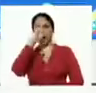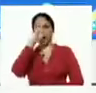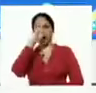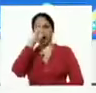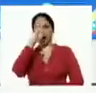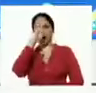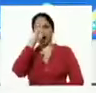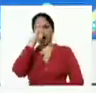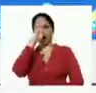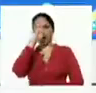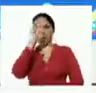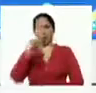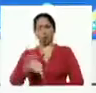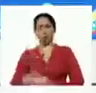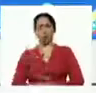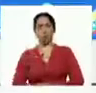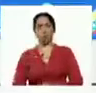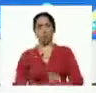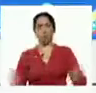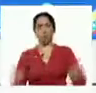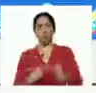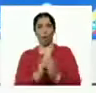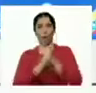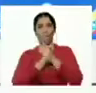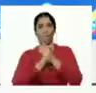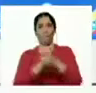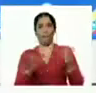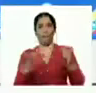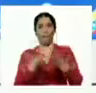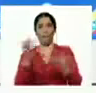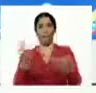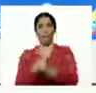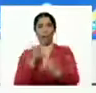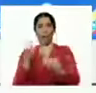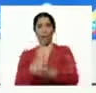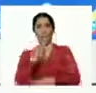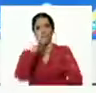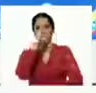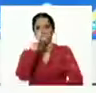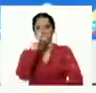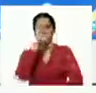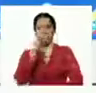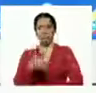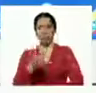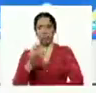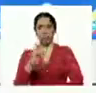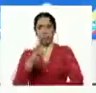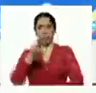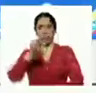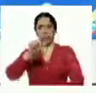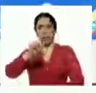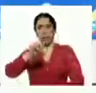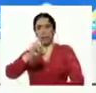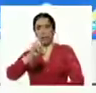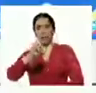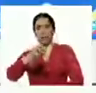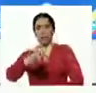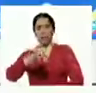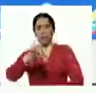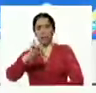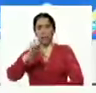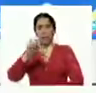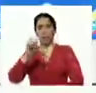están con compañeros del equipo del trabajo allá en los Guasimitos parroquia Guasimitos